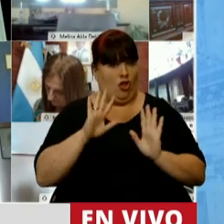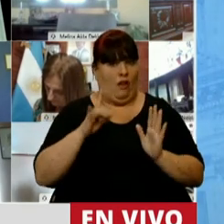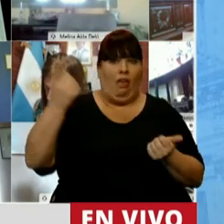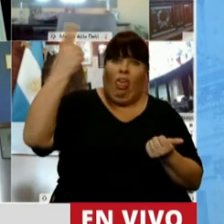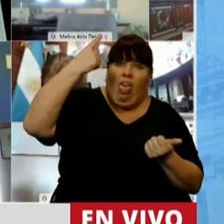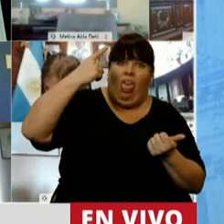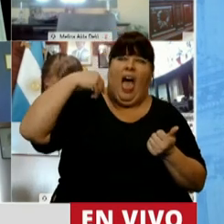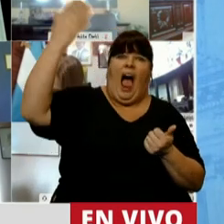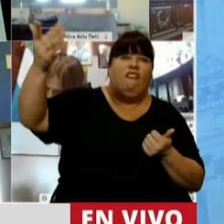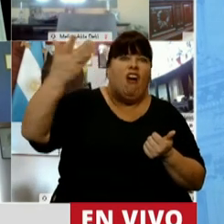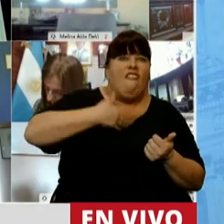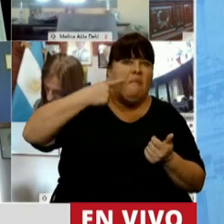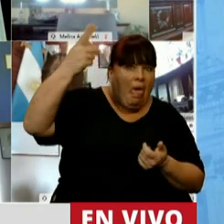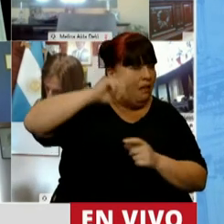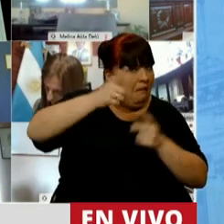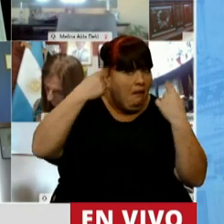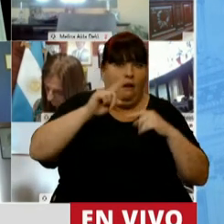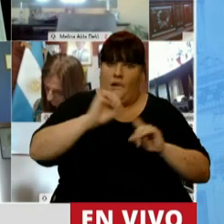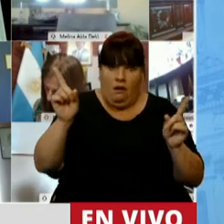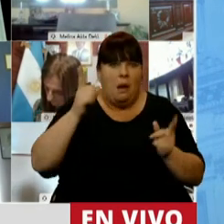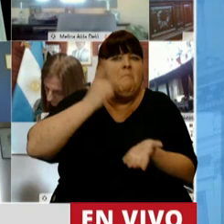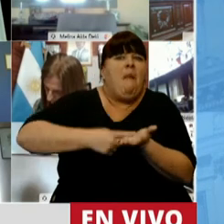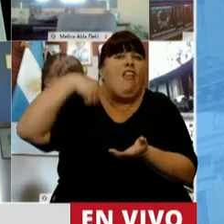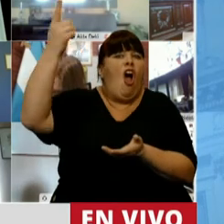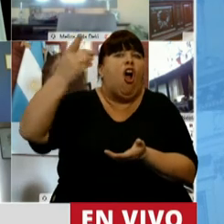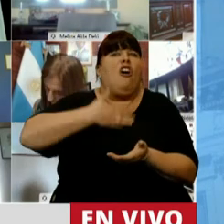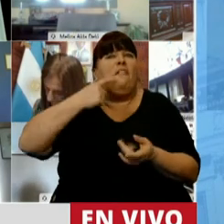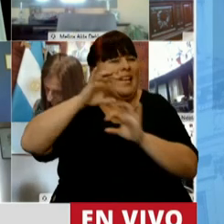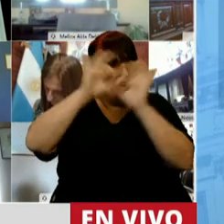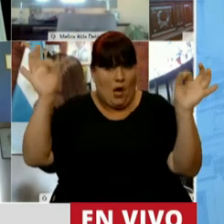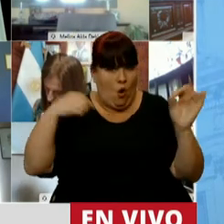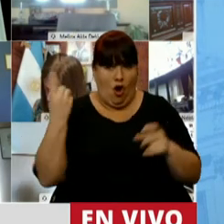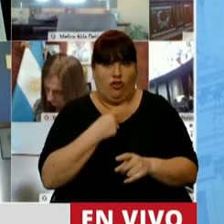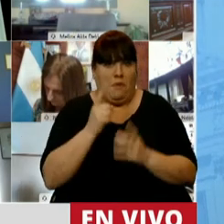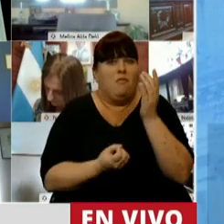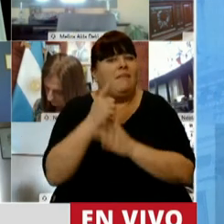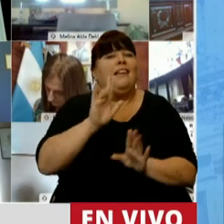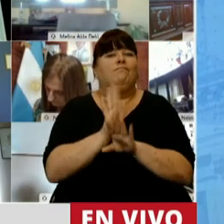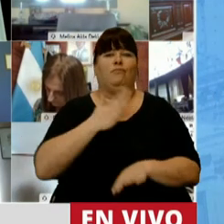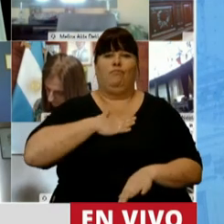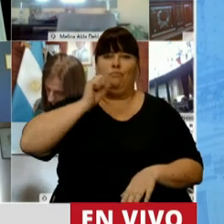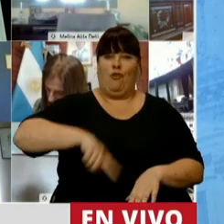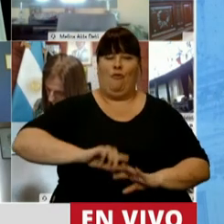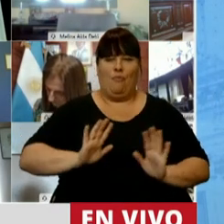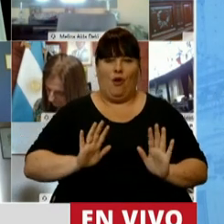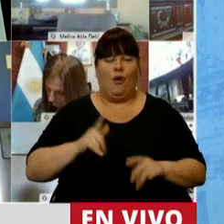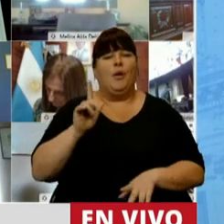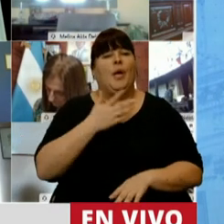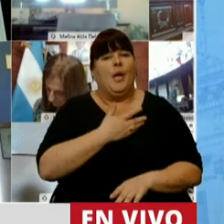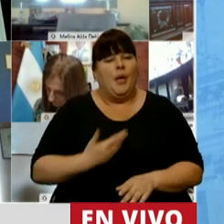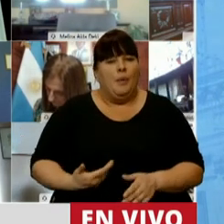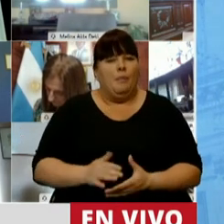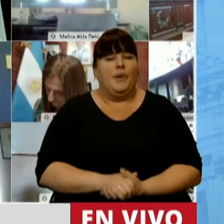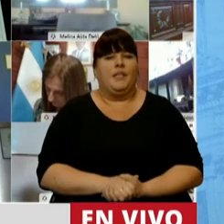condicionamientos externos y no nos impuso ningún organismo financiero internacional. Y eso es soberanía. Presidente,